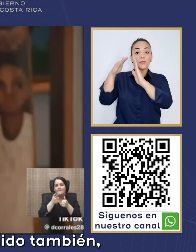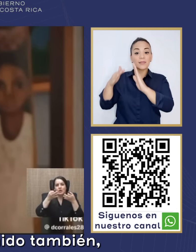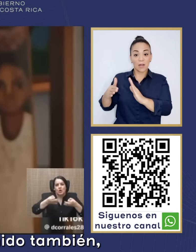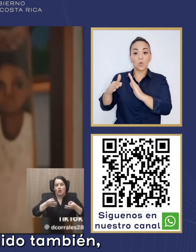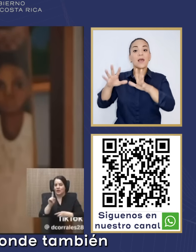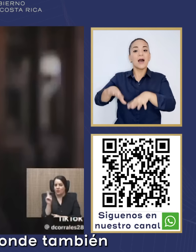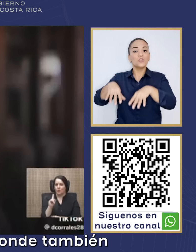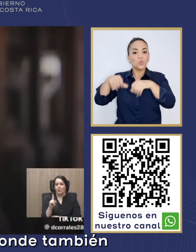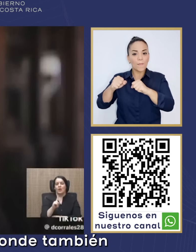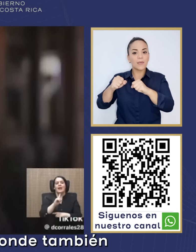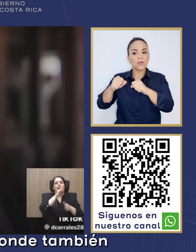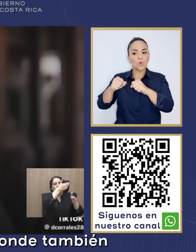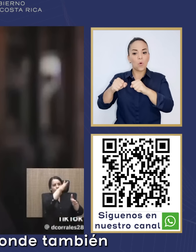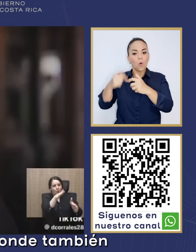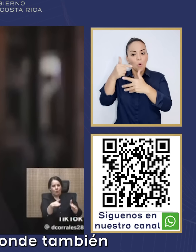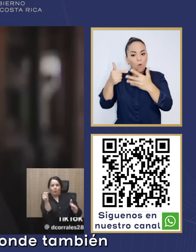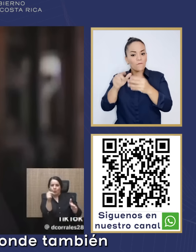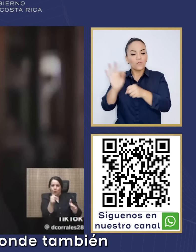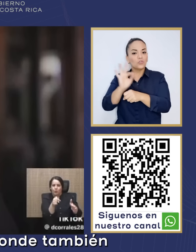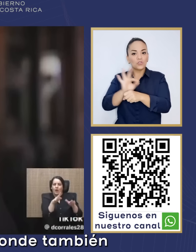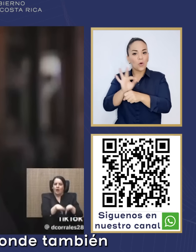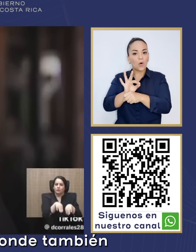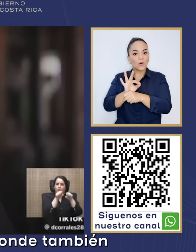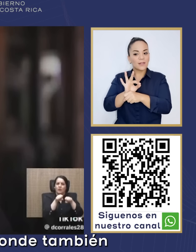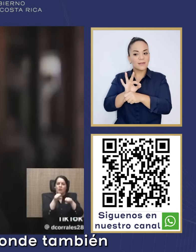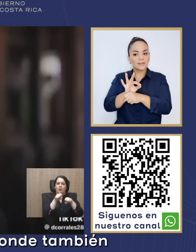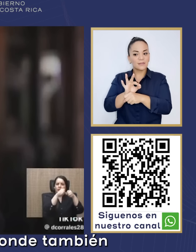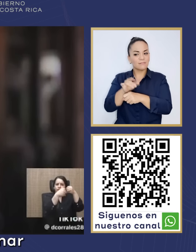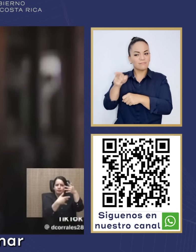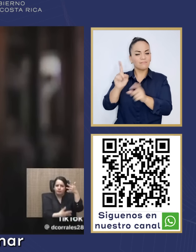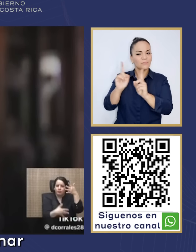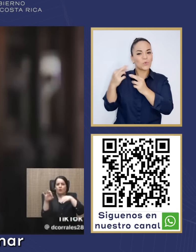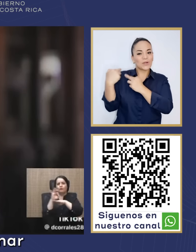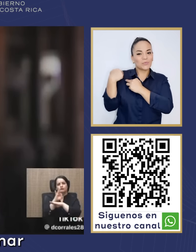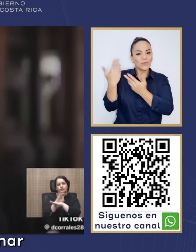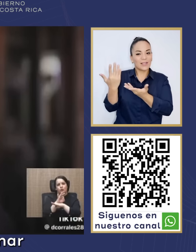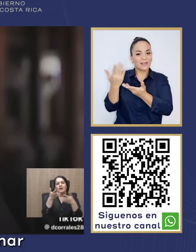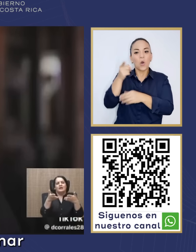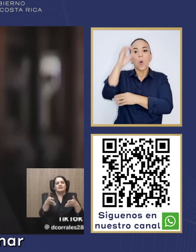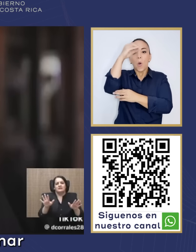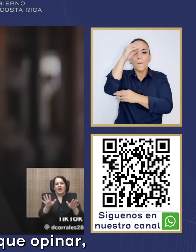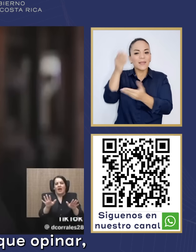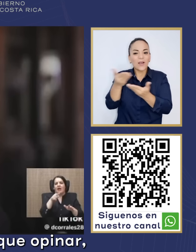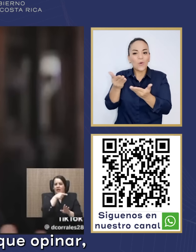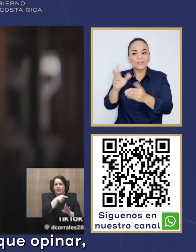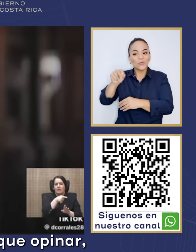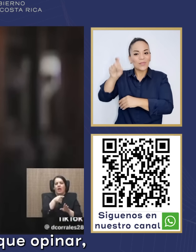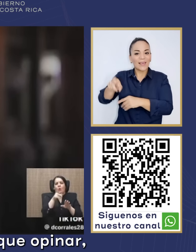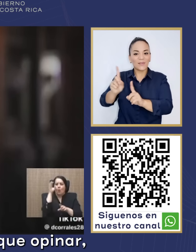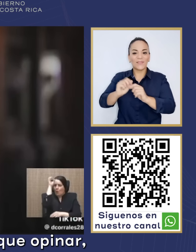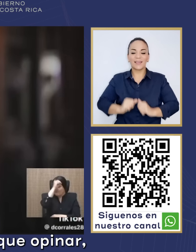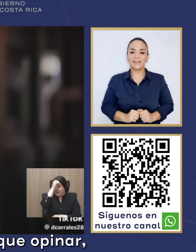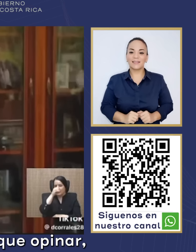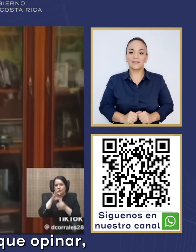asumido también una serie de funciones donde también ya entra a opinar sobre lo que no